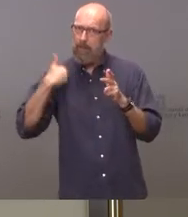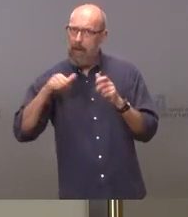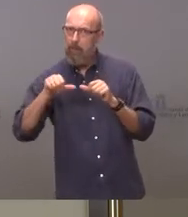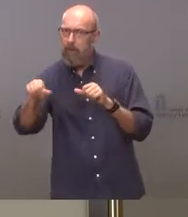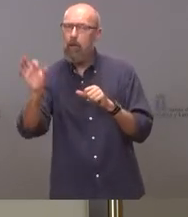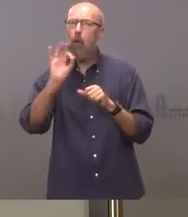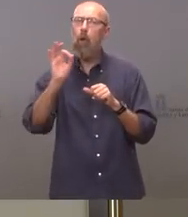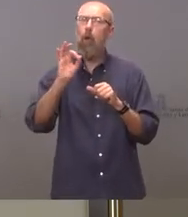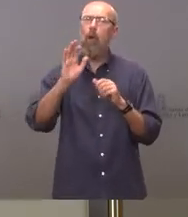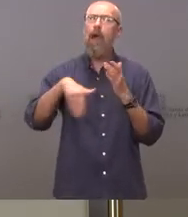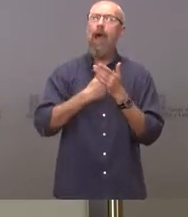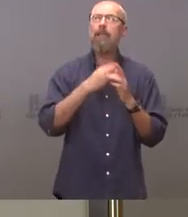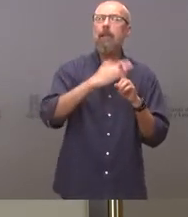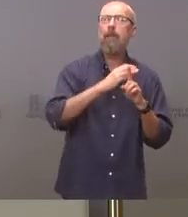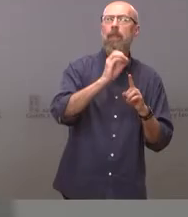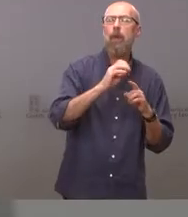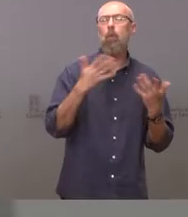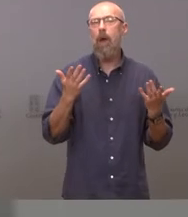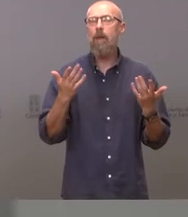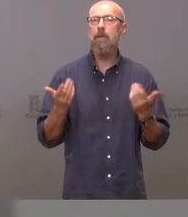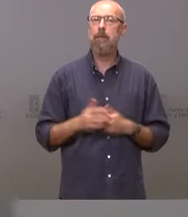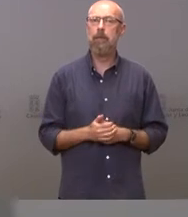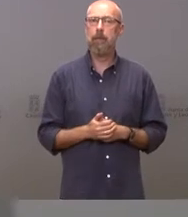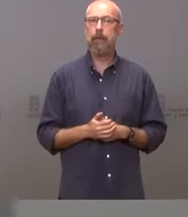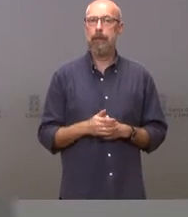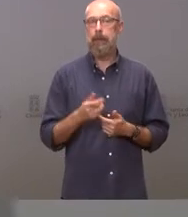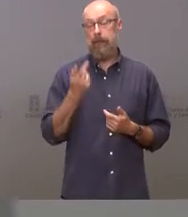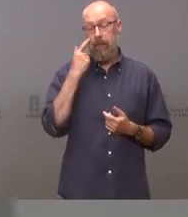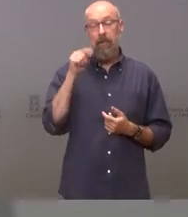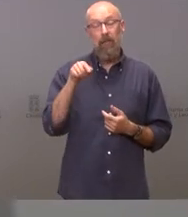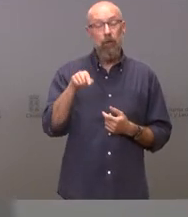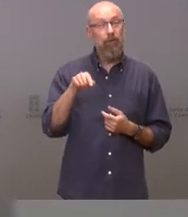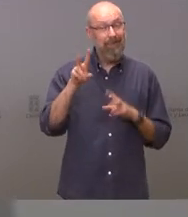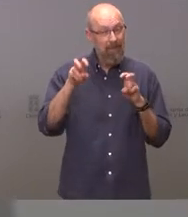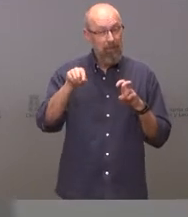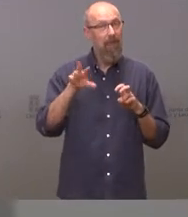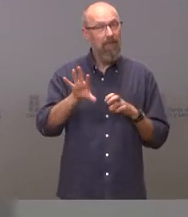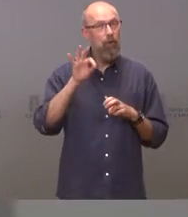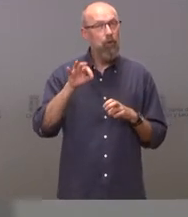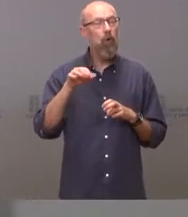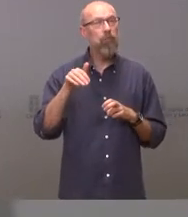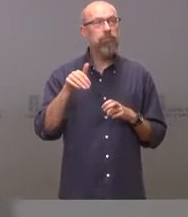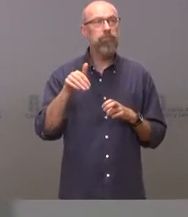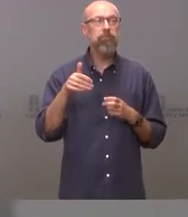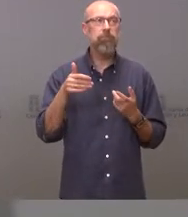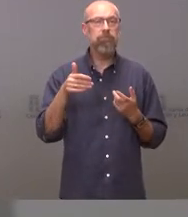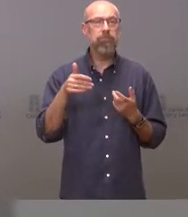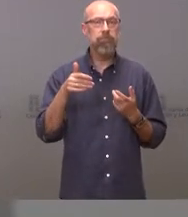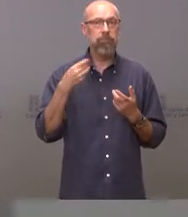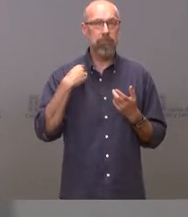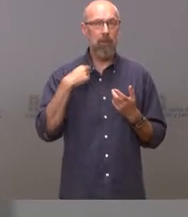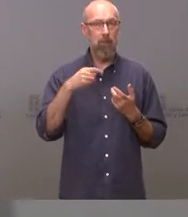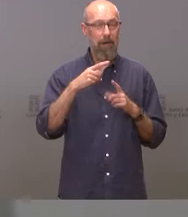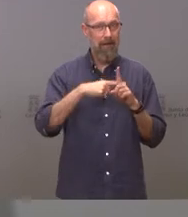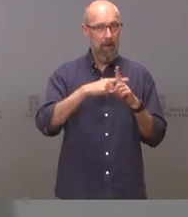alcance el nivel 0 o no a normalidad. Eso lo vamos a decir, está en la nota, en el nivel